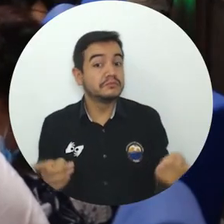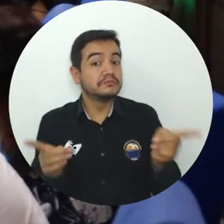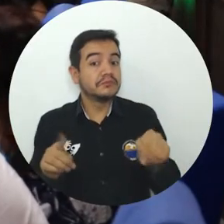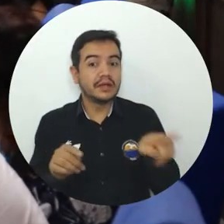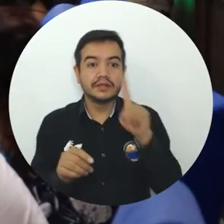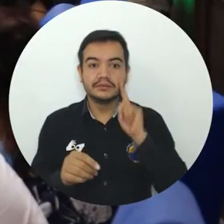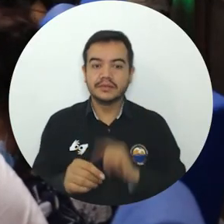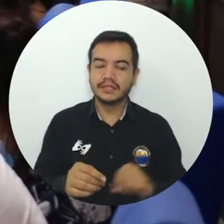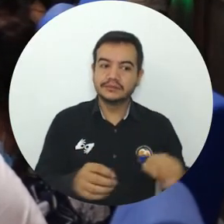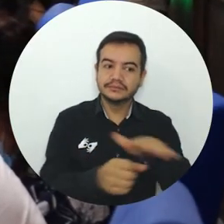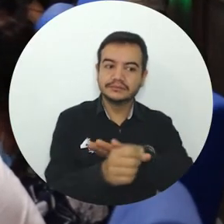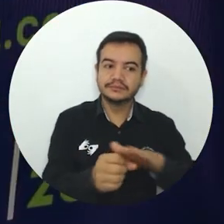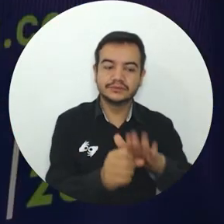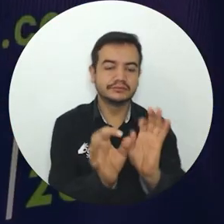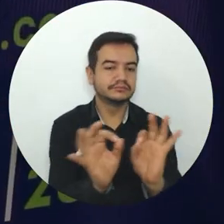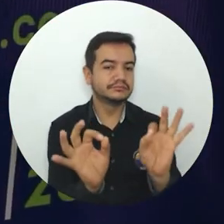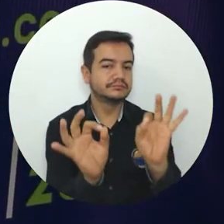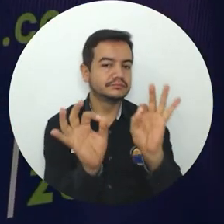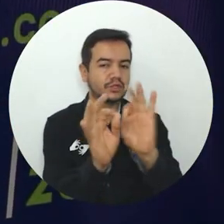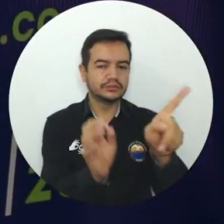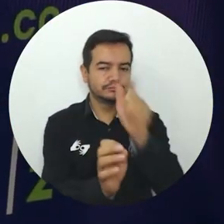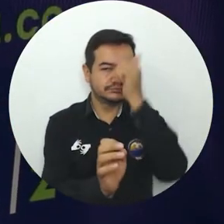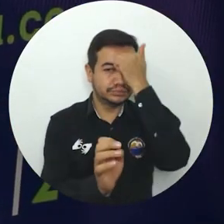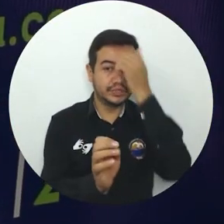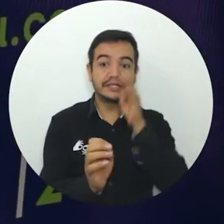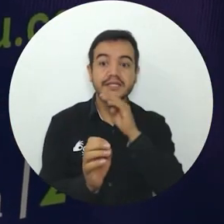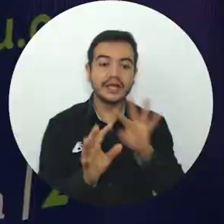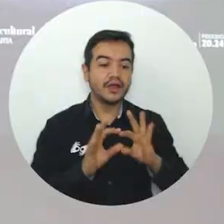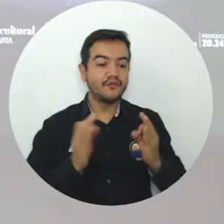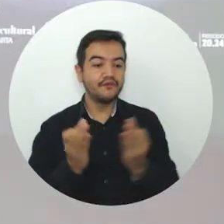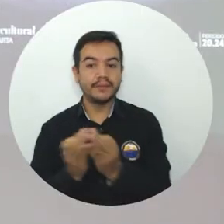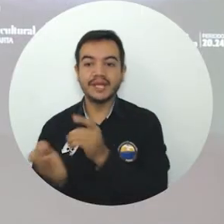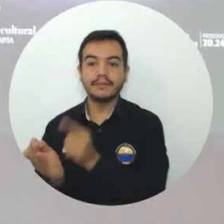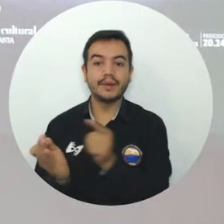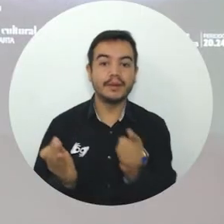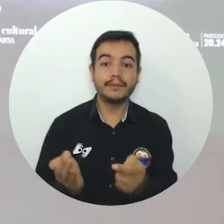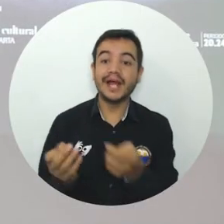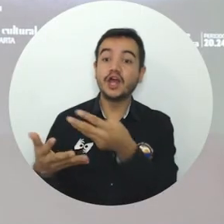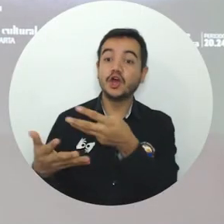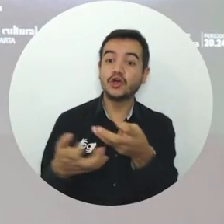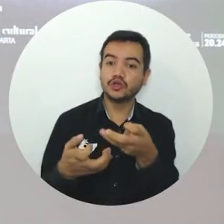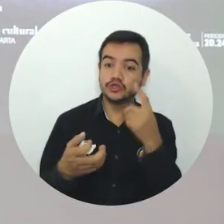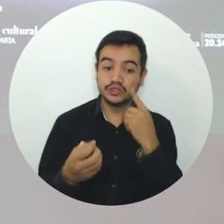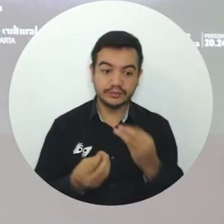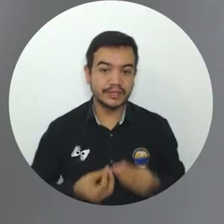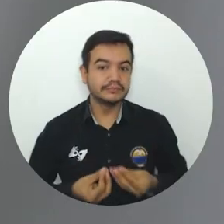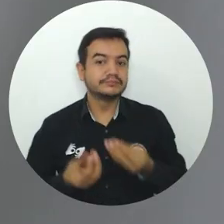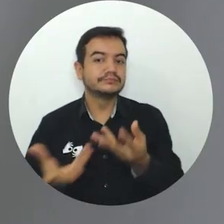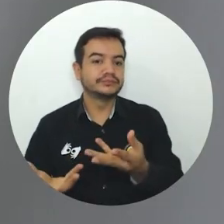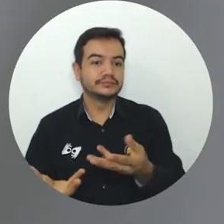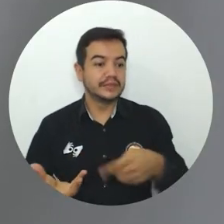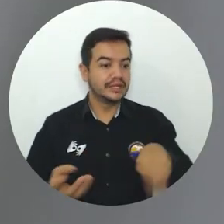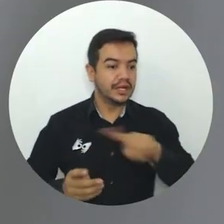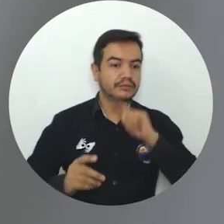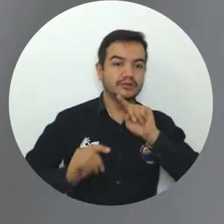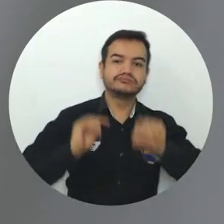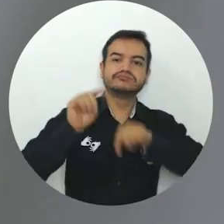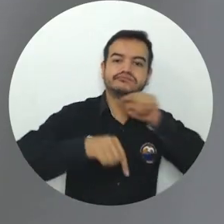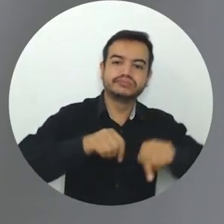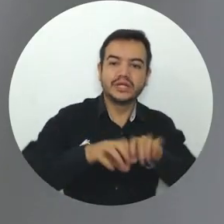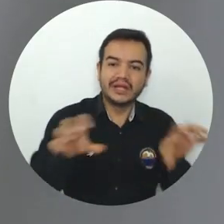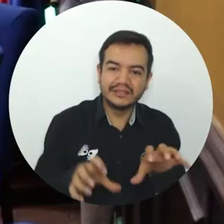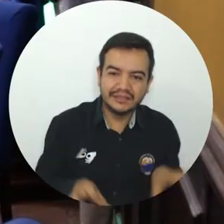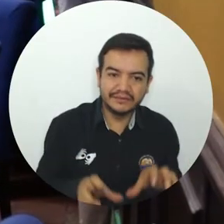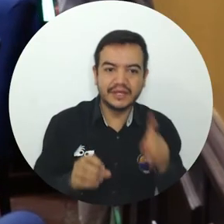Este importante evento beneficiará a más de 800 familias y los asistentes podrán deleitarse con actividades culturales, 26